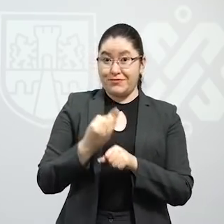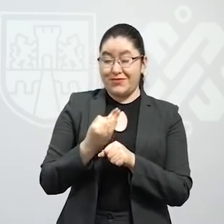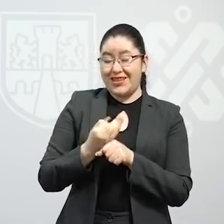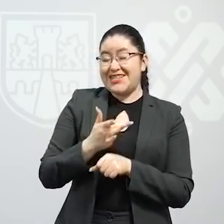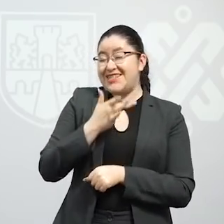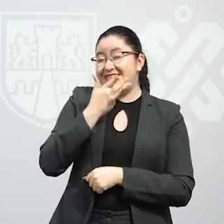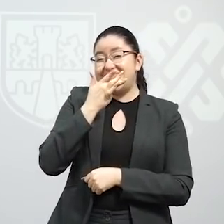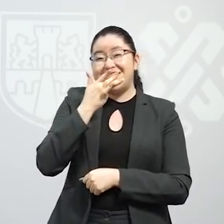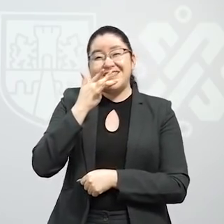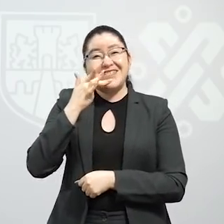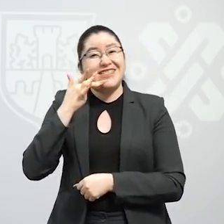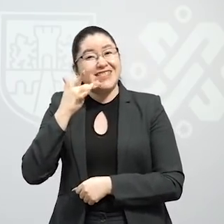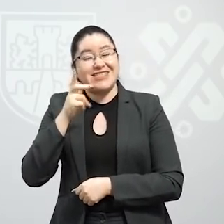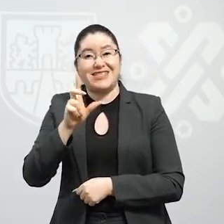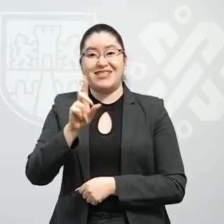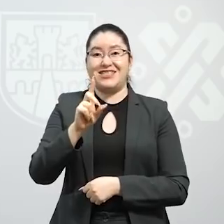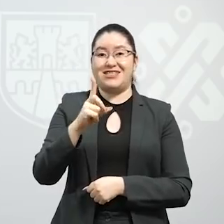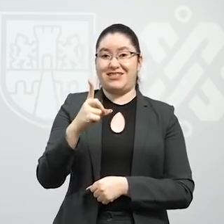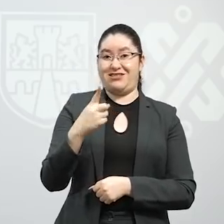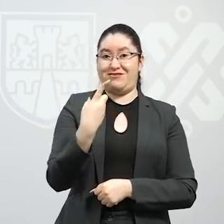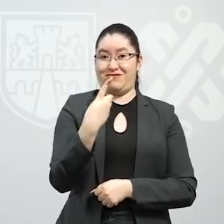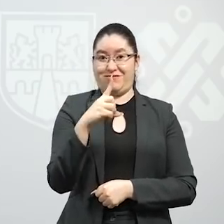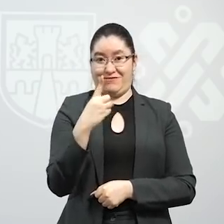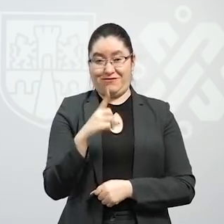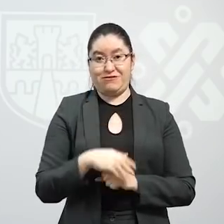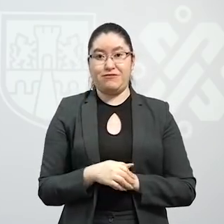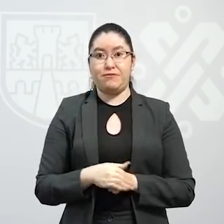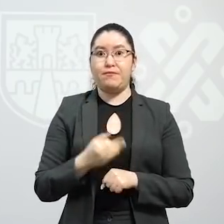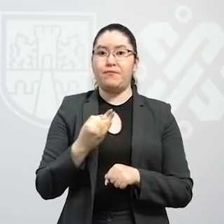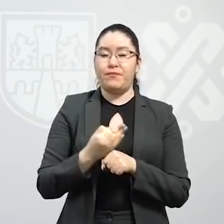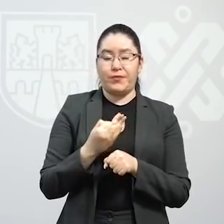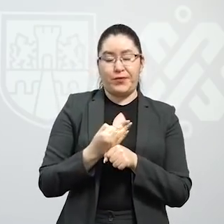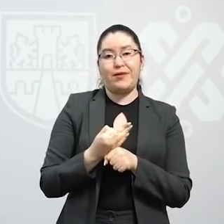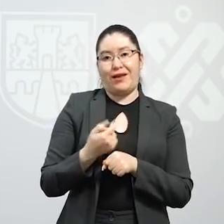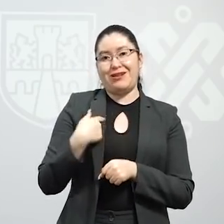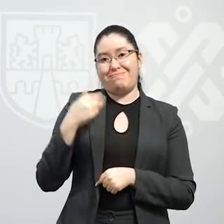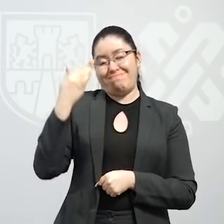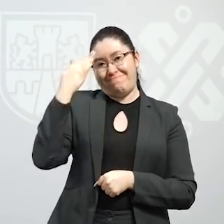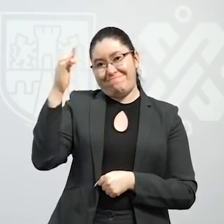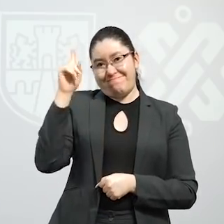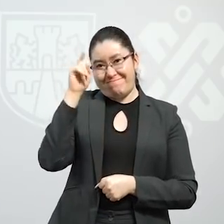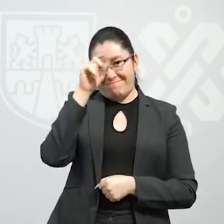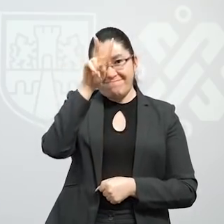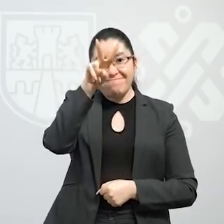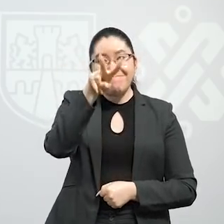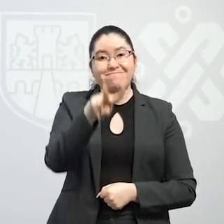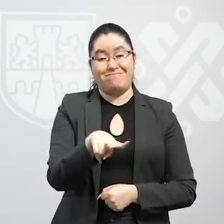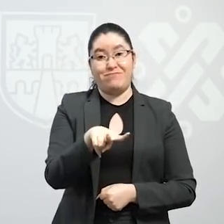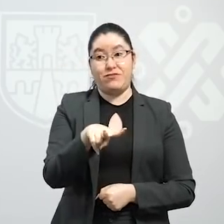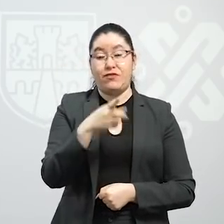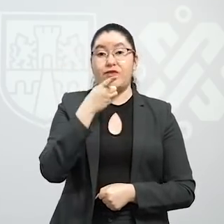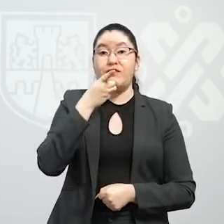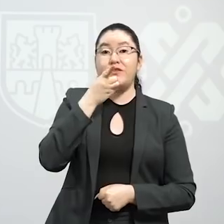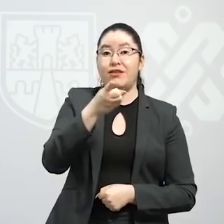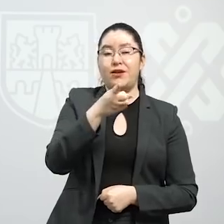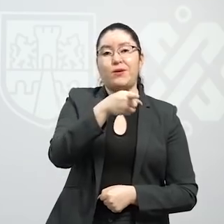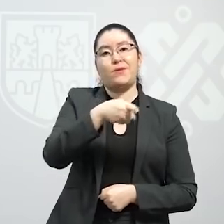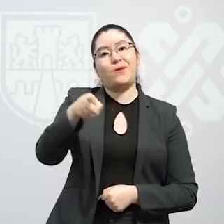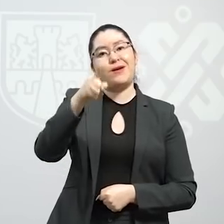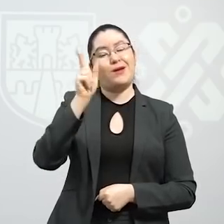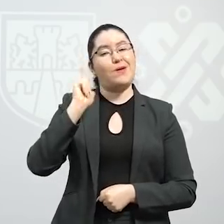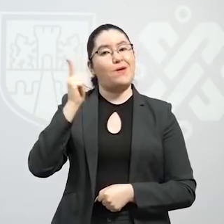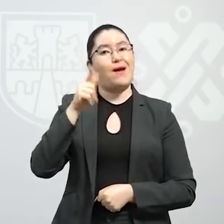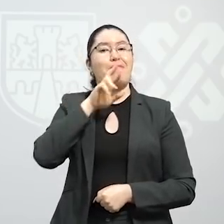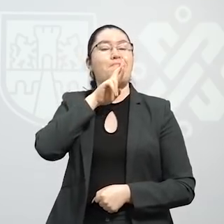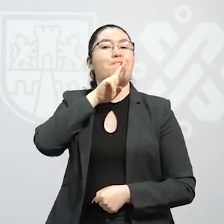Estamos próximos al 31 de diciembre y quiero aprovechar, aún en esta difícil circunstancia, para desearles